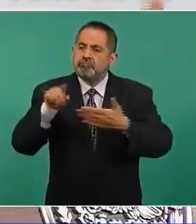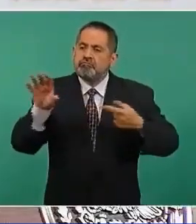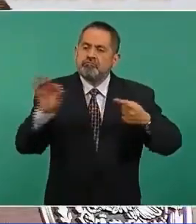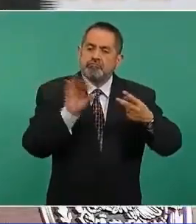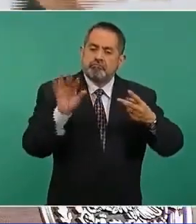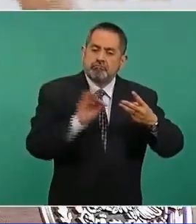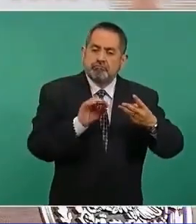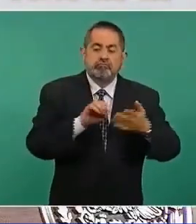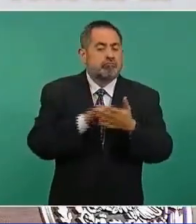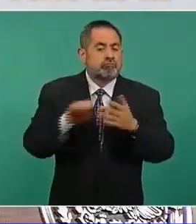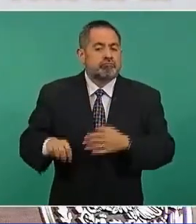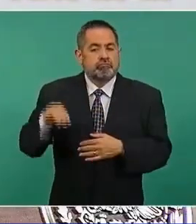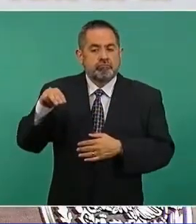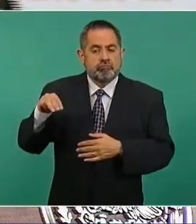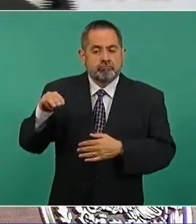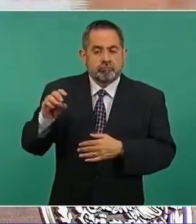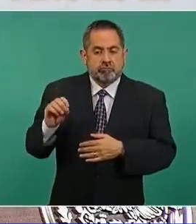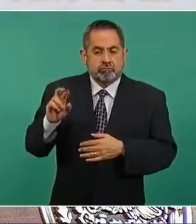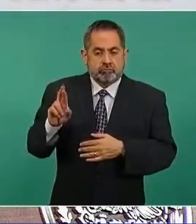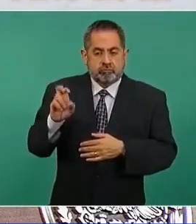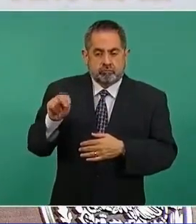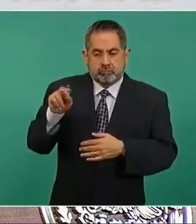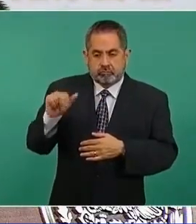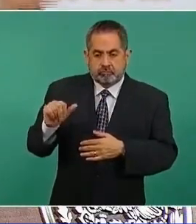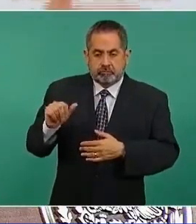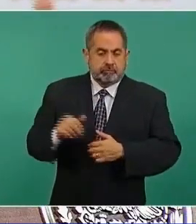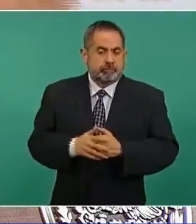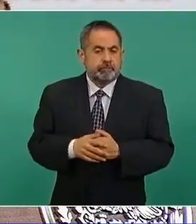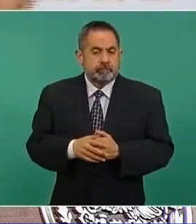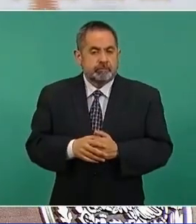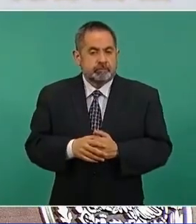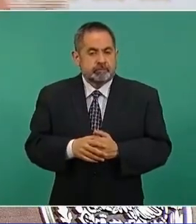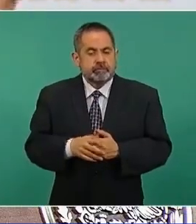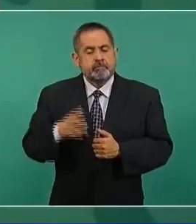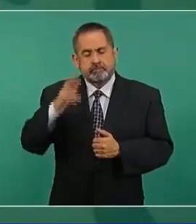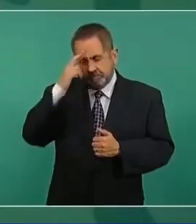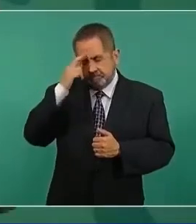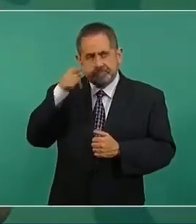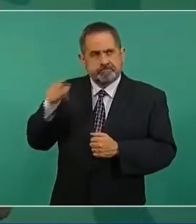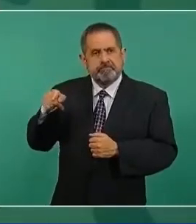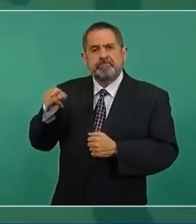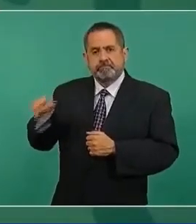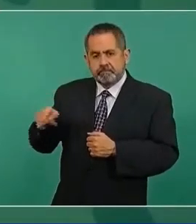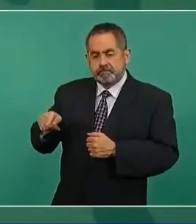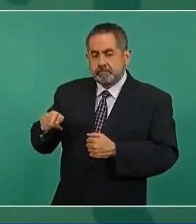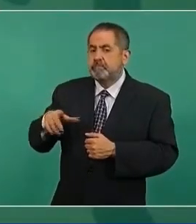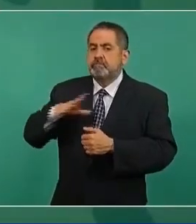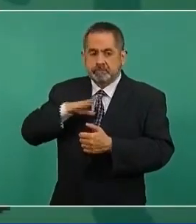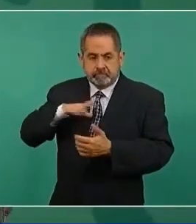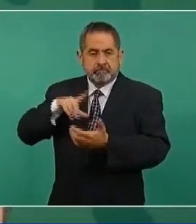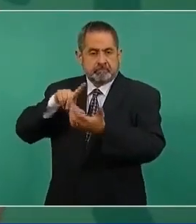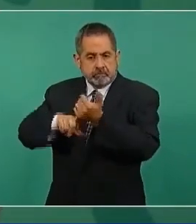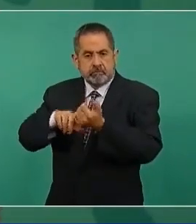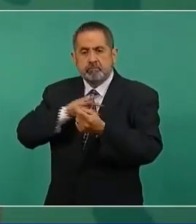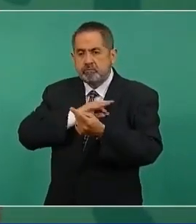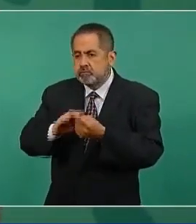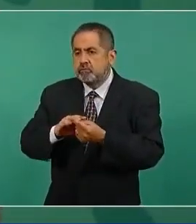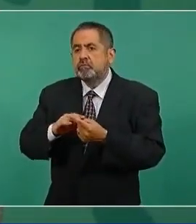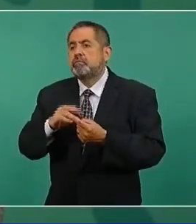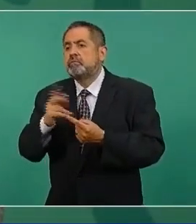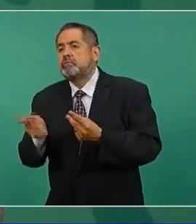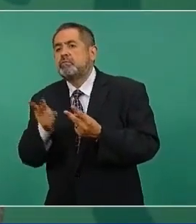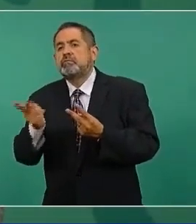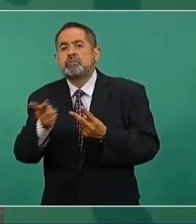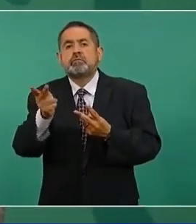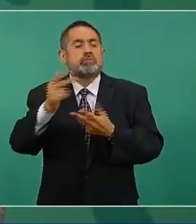Morena me acuerdo bien de que existe el procedimiento de la encuesta para la elección de candidatos,